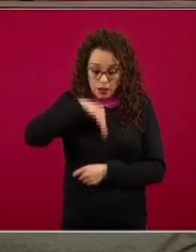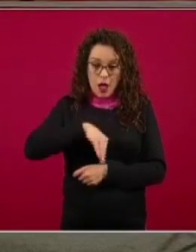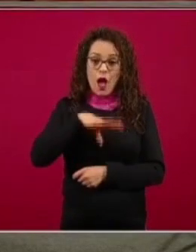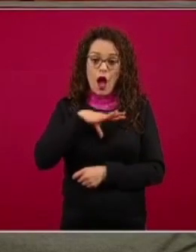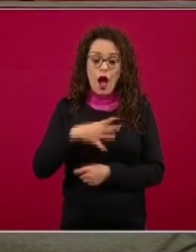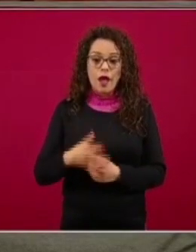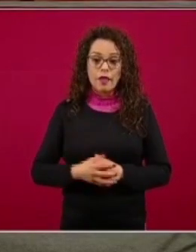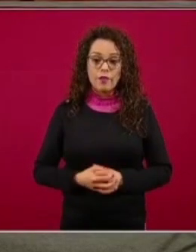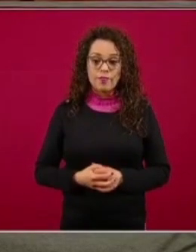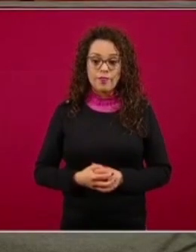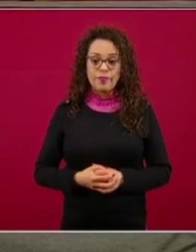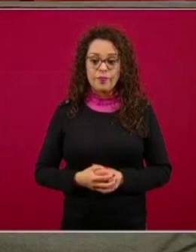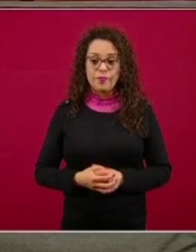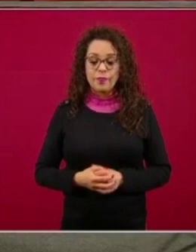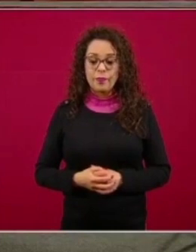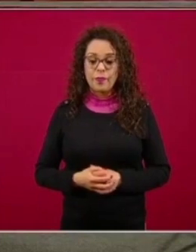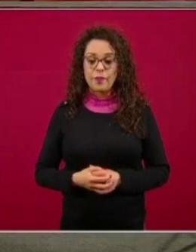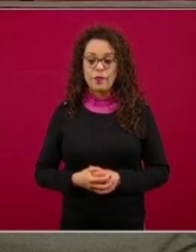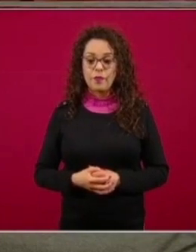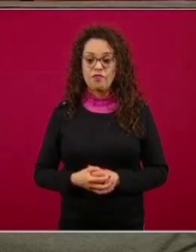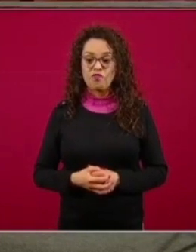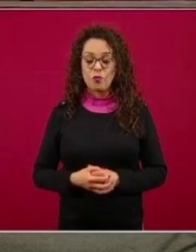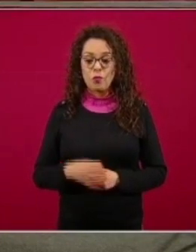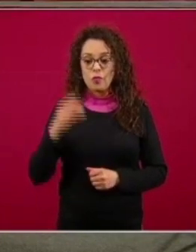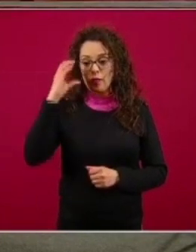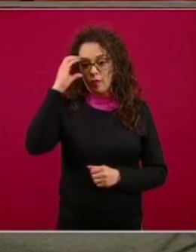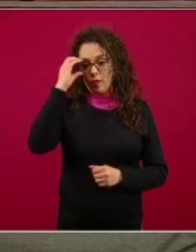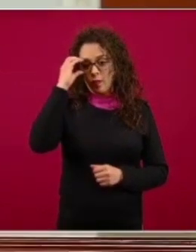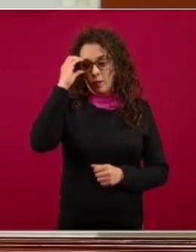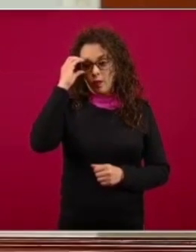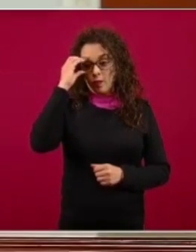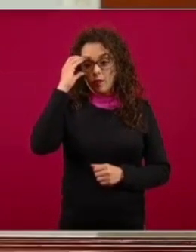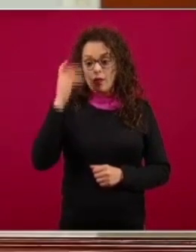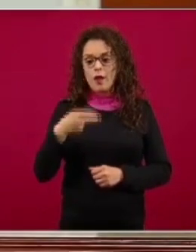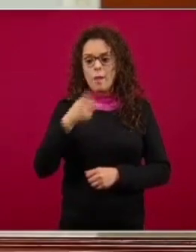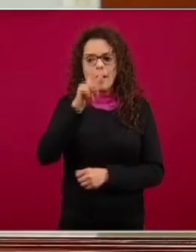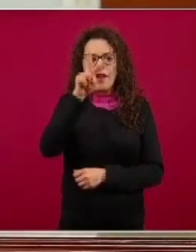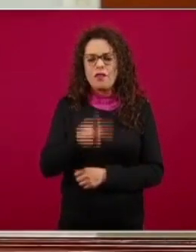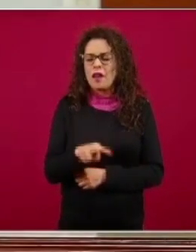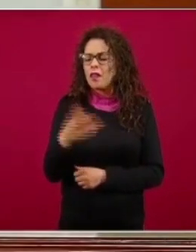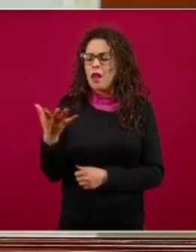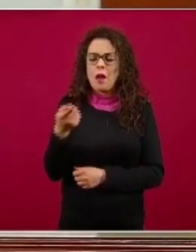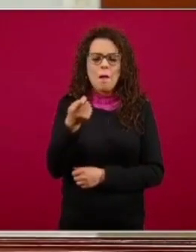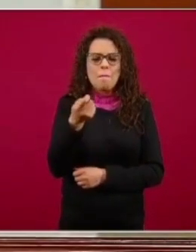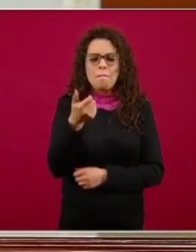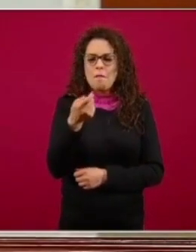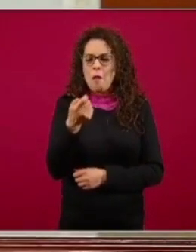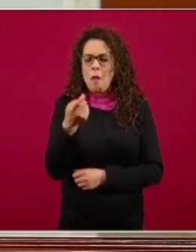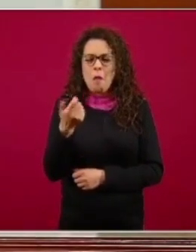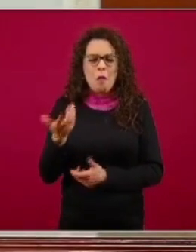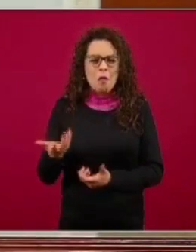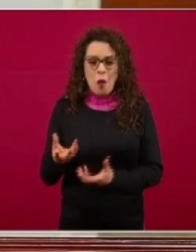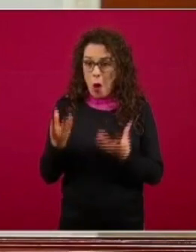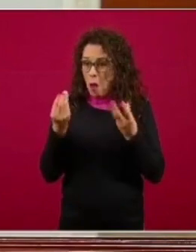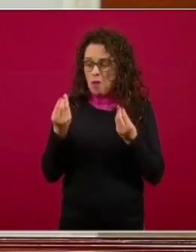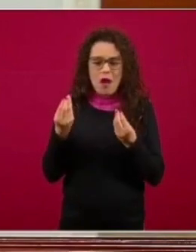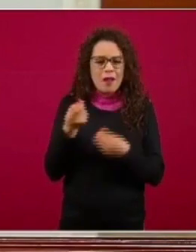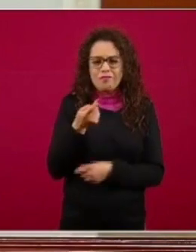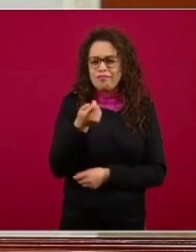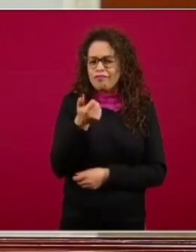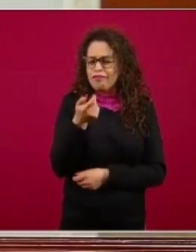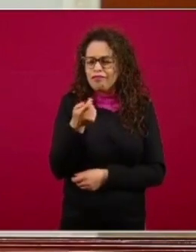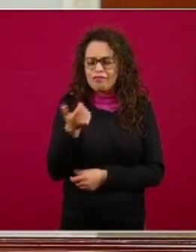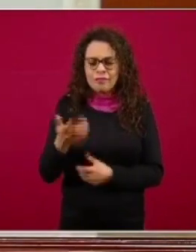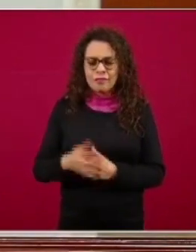y que pudiera ser pero son tan pocos son excepcionales la verdad es que no